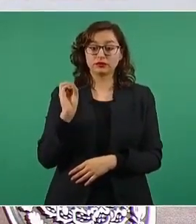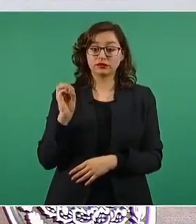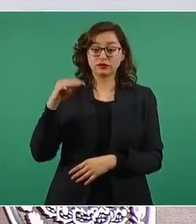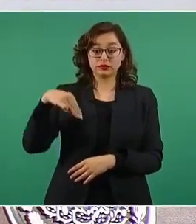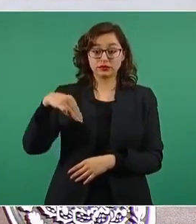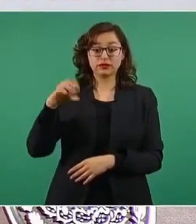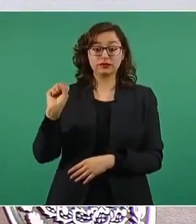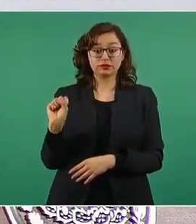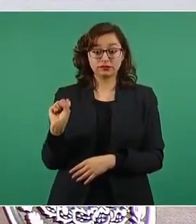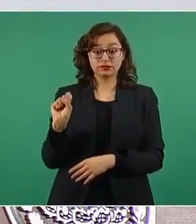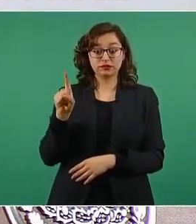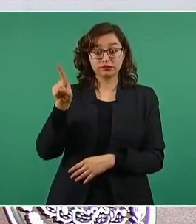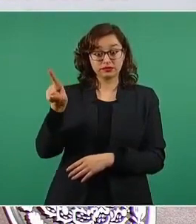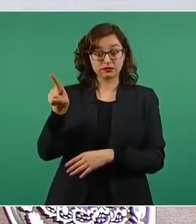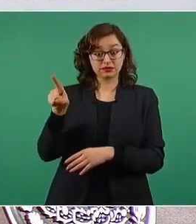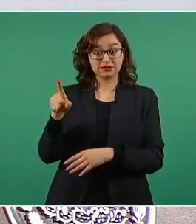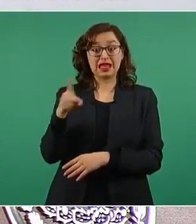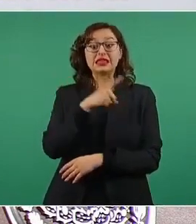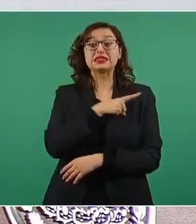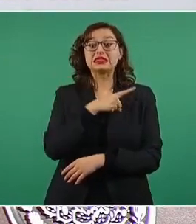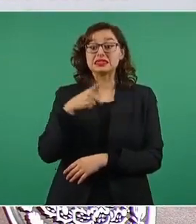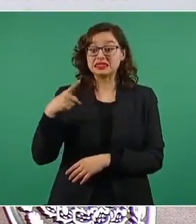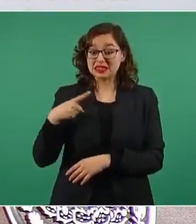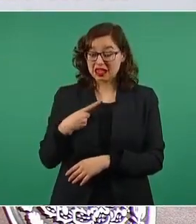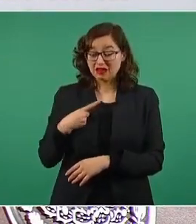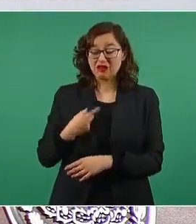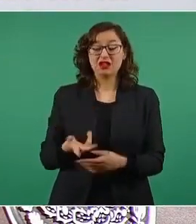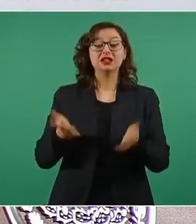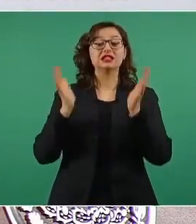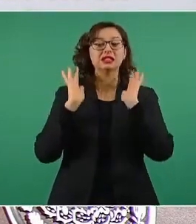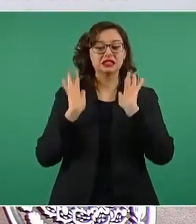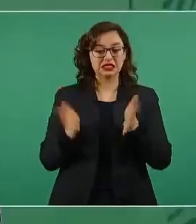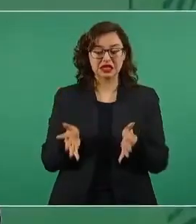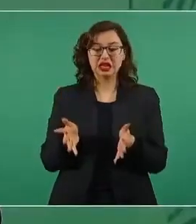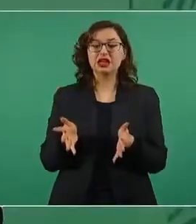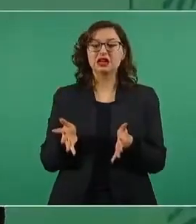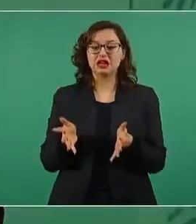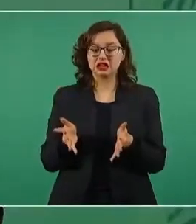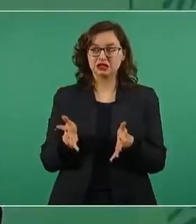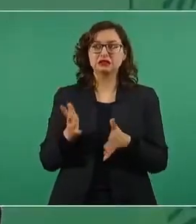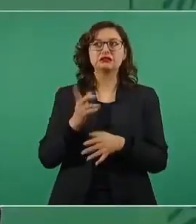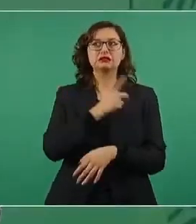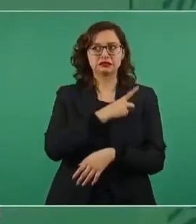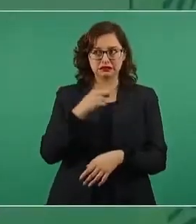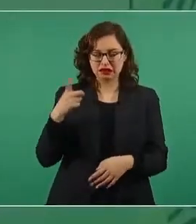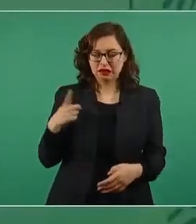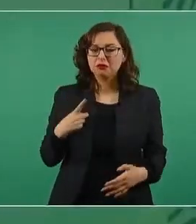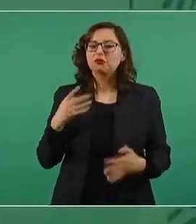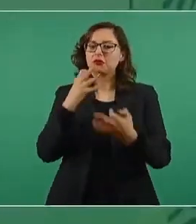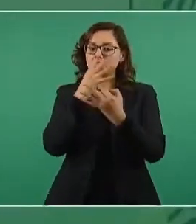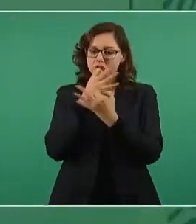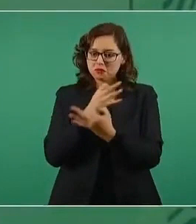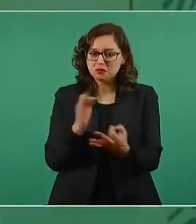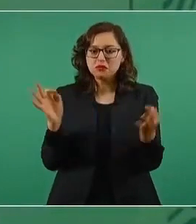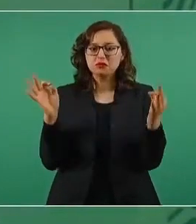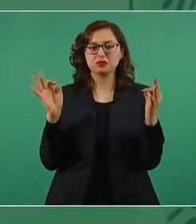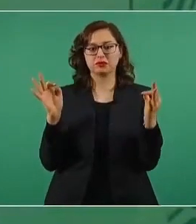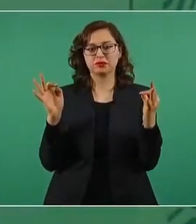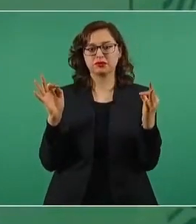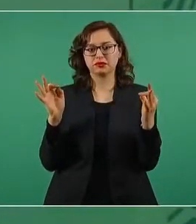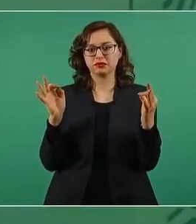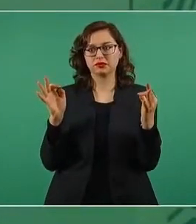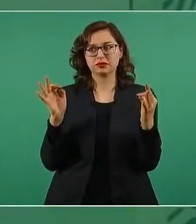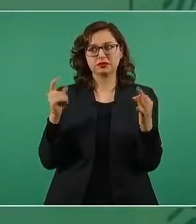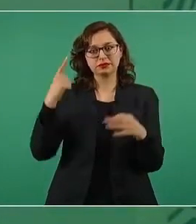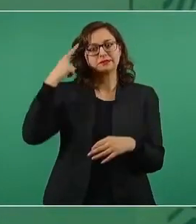de la Salud tiene que actuar en